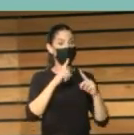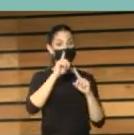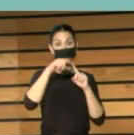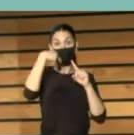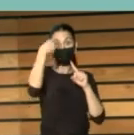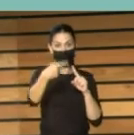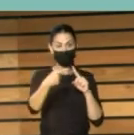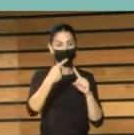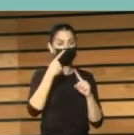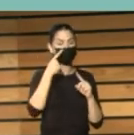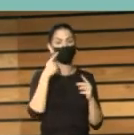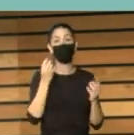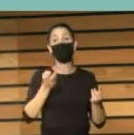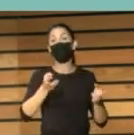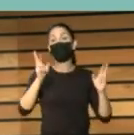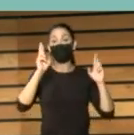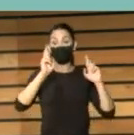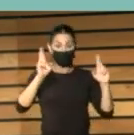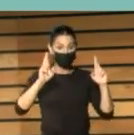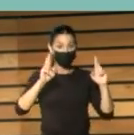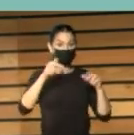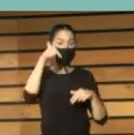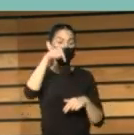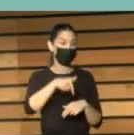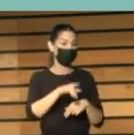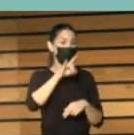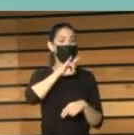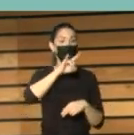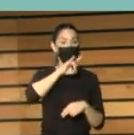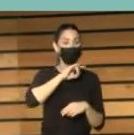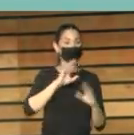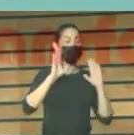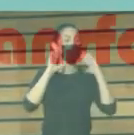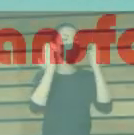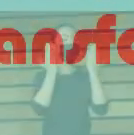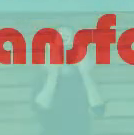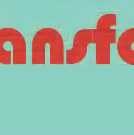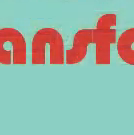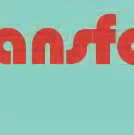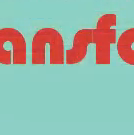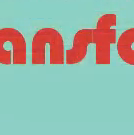muchísimas gracias, disfruten estos días en Canarias, disfruten del Congreso y bienvenidos y bienvenidas.